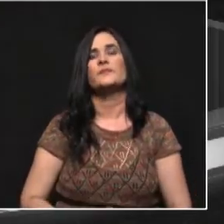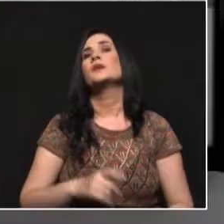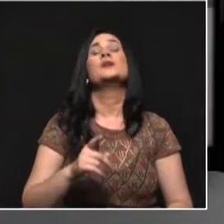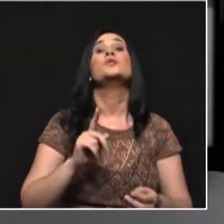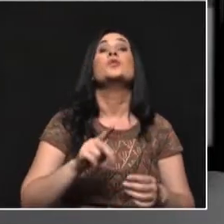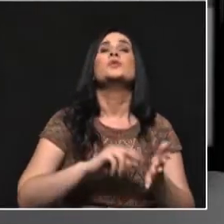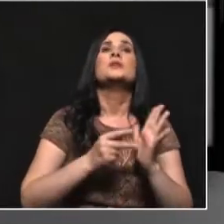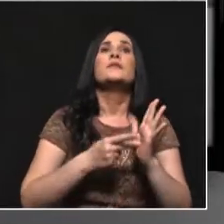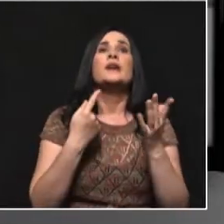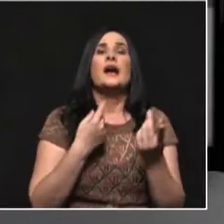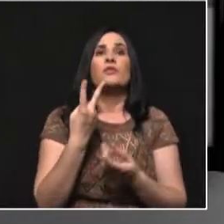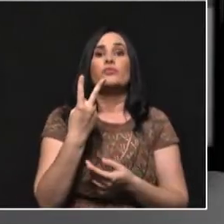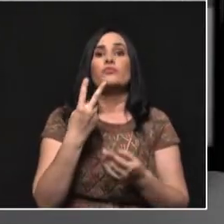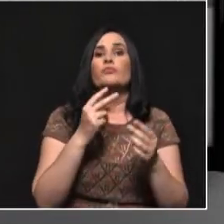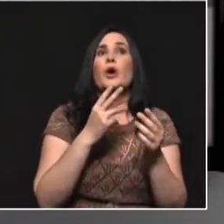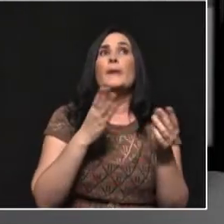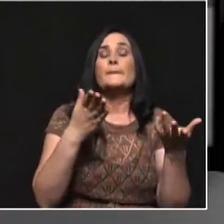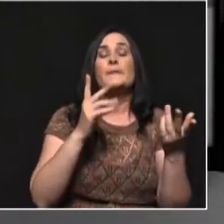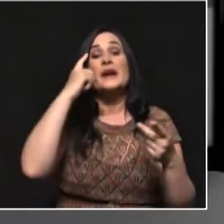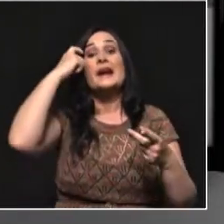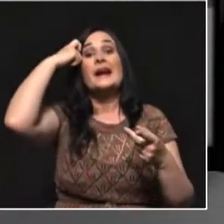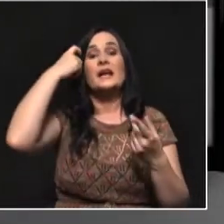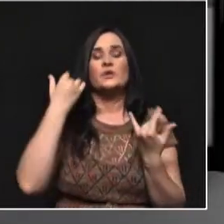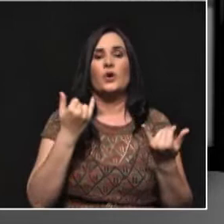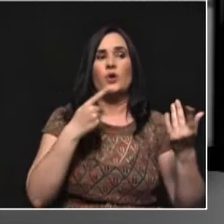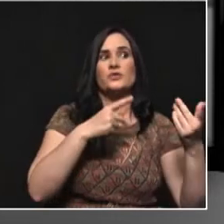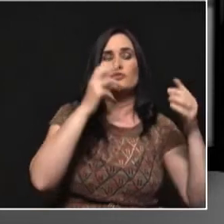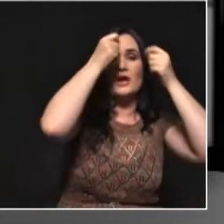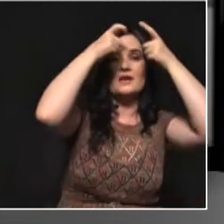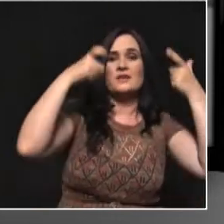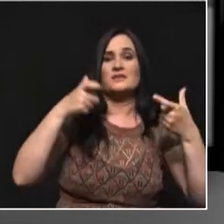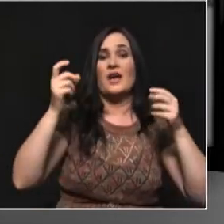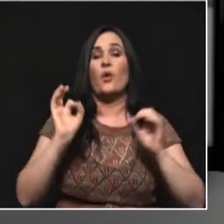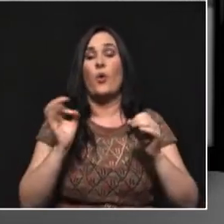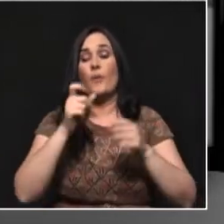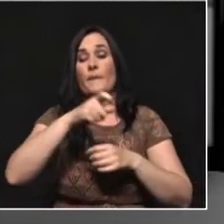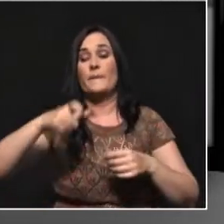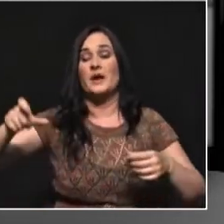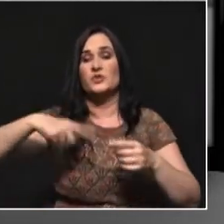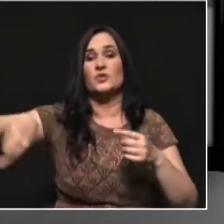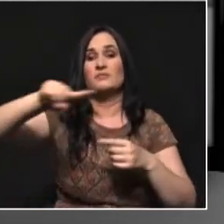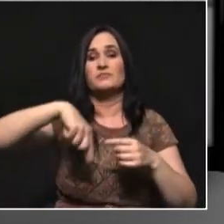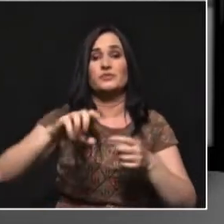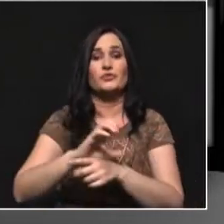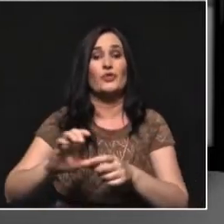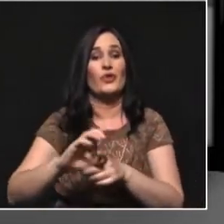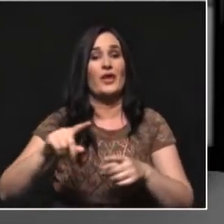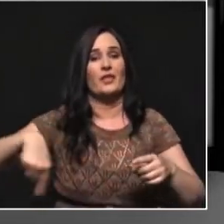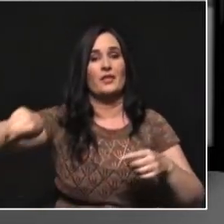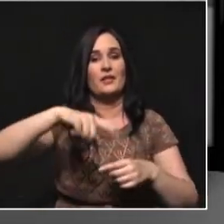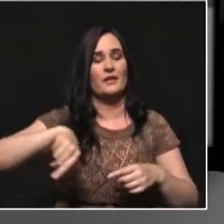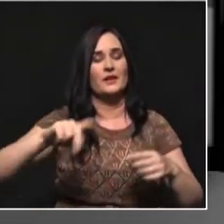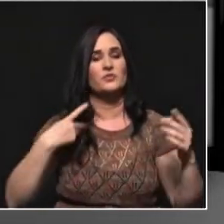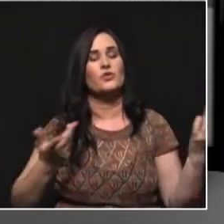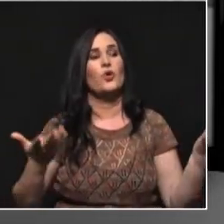es un problema de doble vía. O es un reto mixto, tanto del ciudadano que no participa en informarse, como también de la clase política y del Estado de